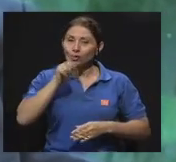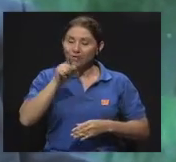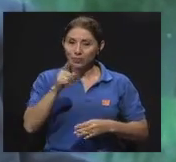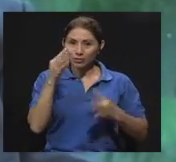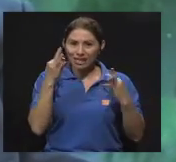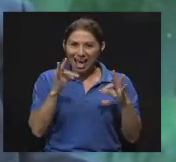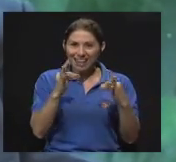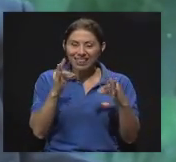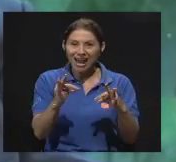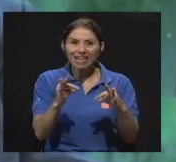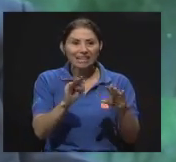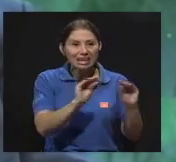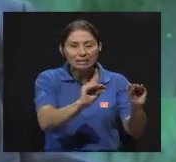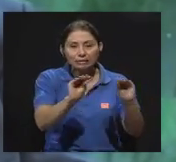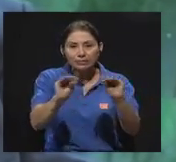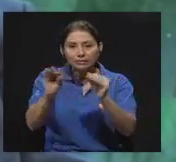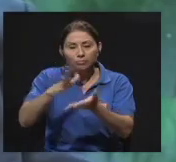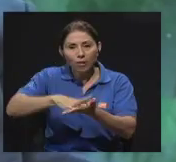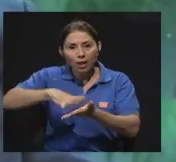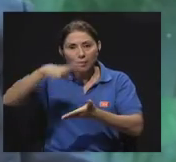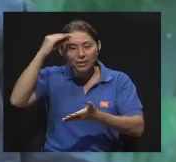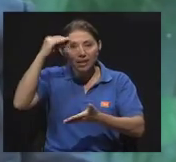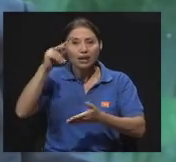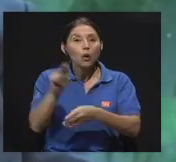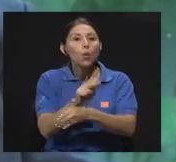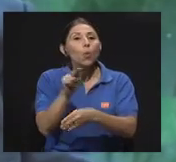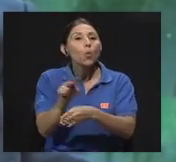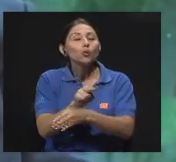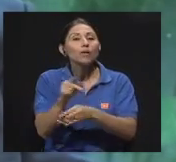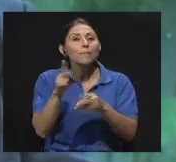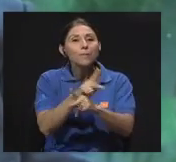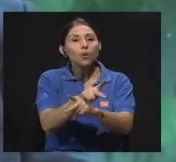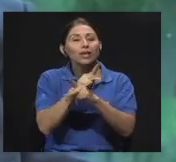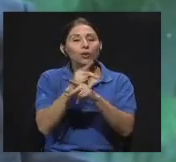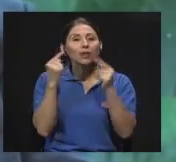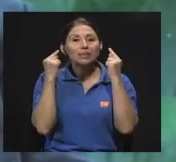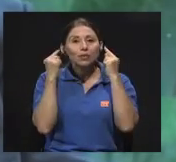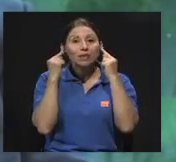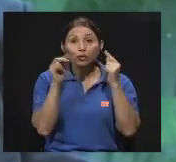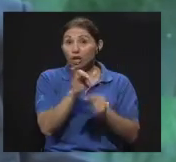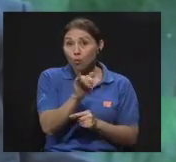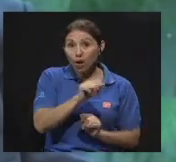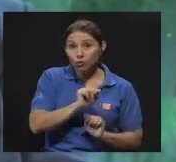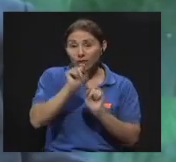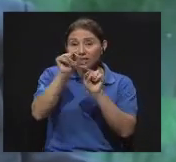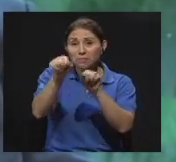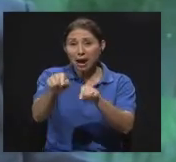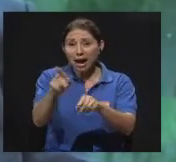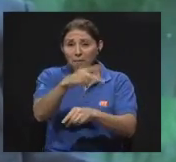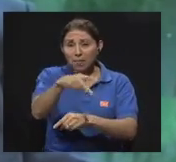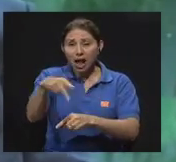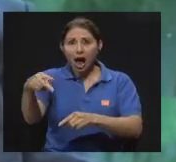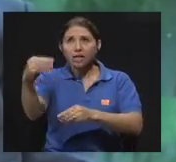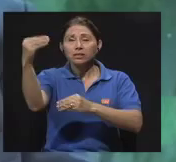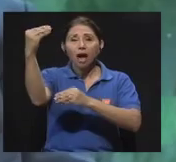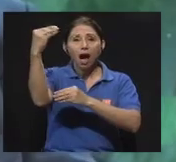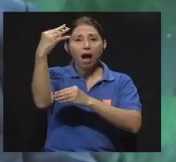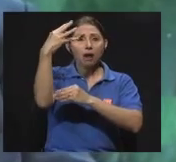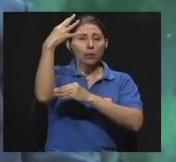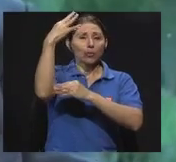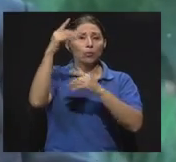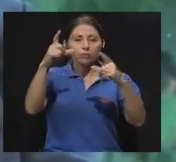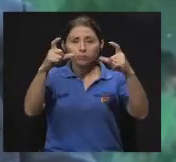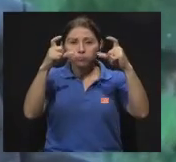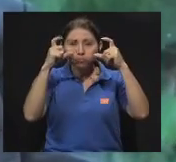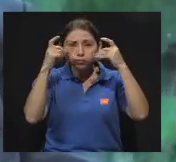los niños a que usen protectores auditivos, así como usan anteojos oscuros para ir a la playa, así como se ponen protectores contra el